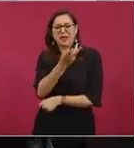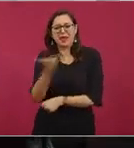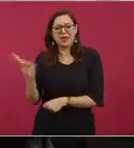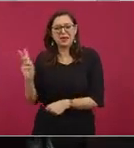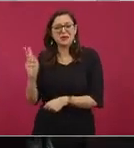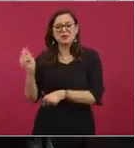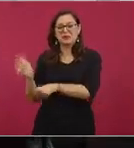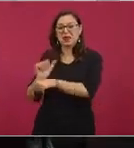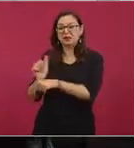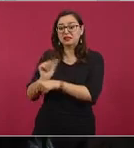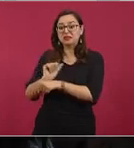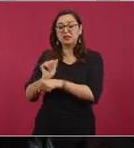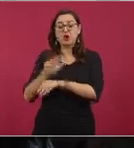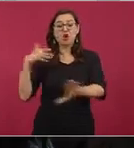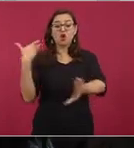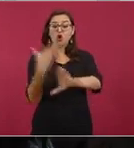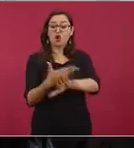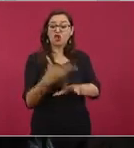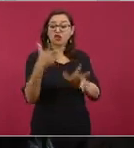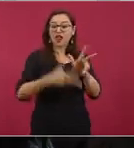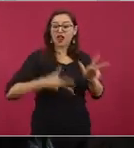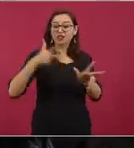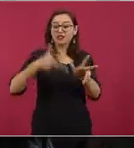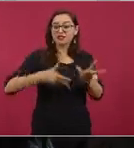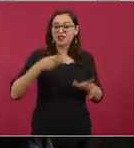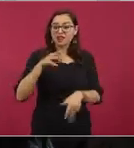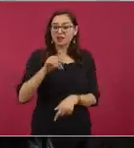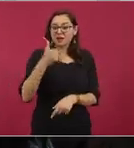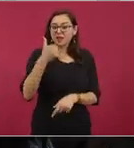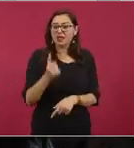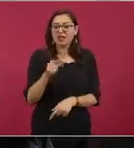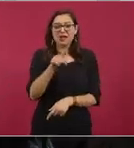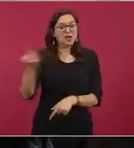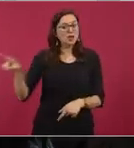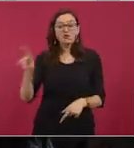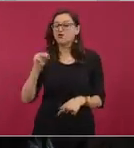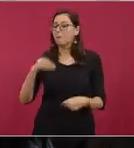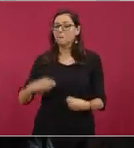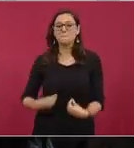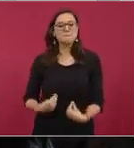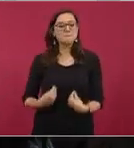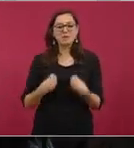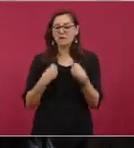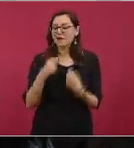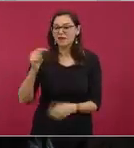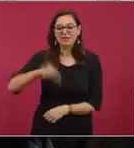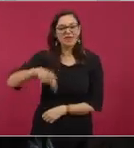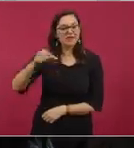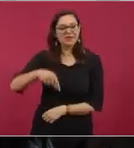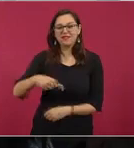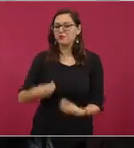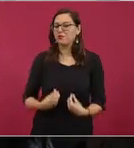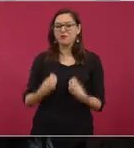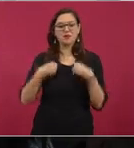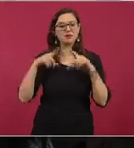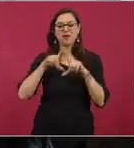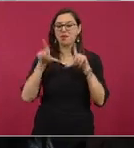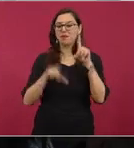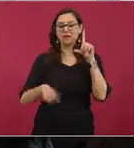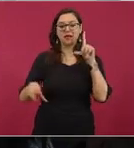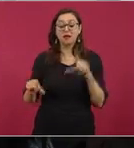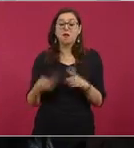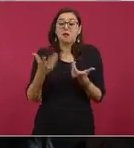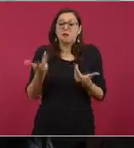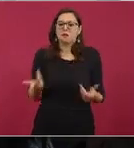no dijeron nada cuando también se empezó la construcción de un embarcadero por parte del Grupo